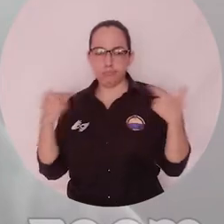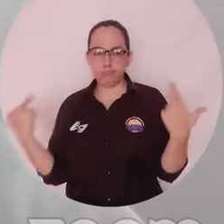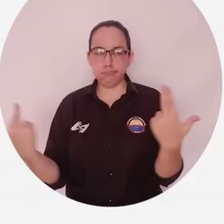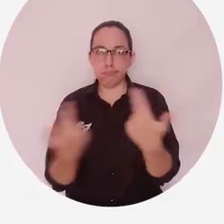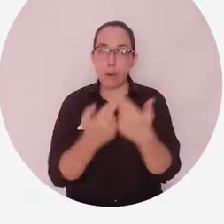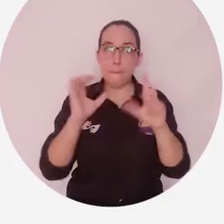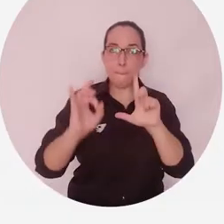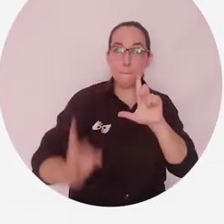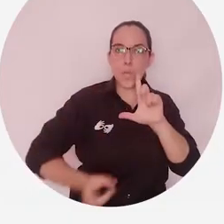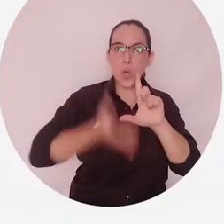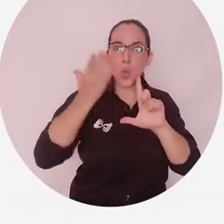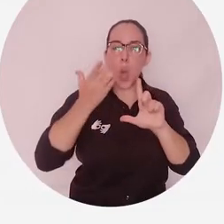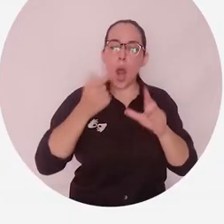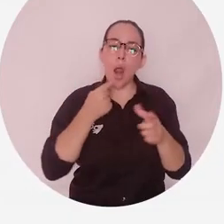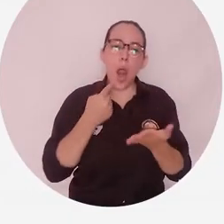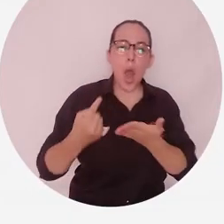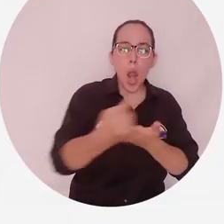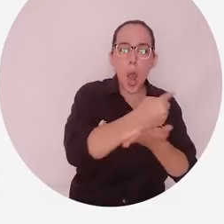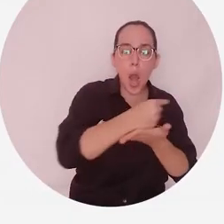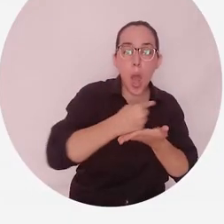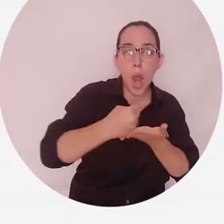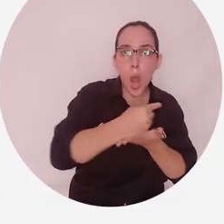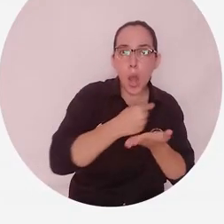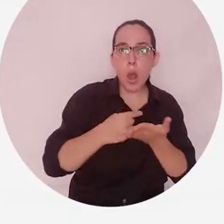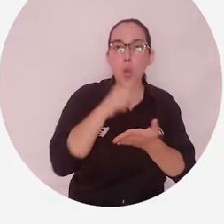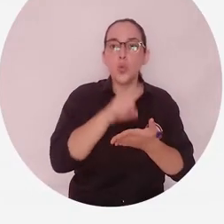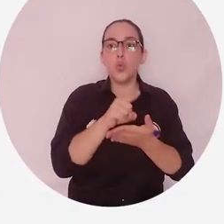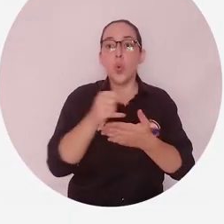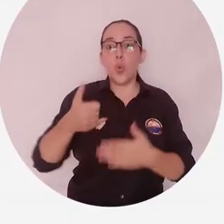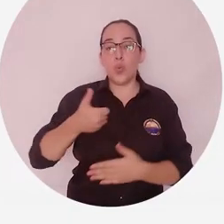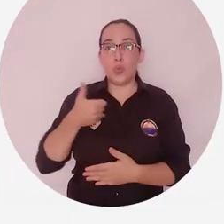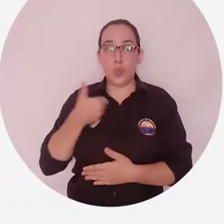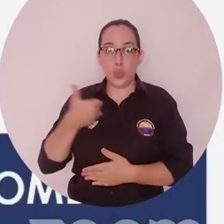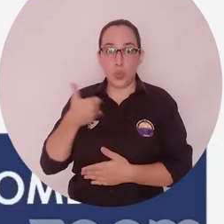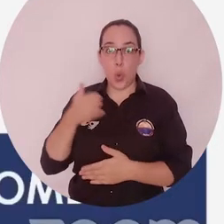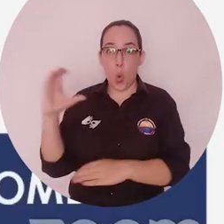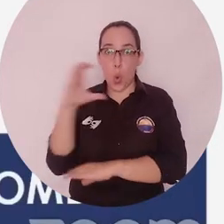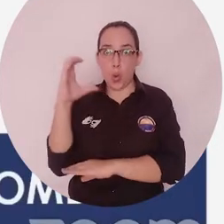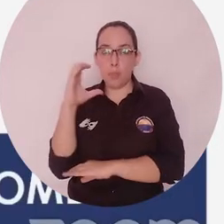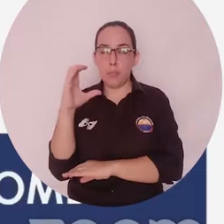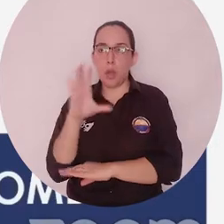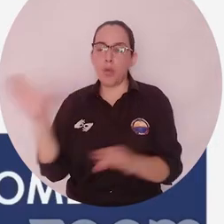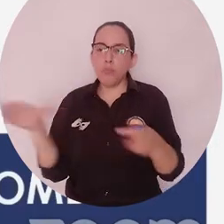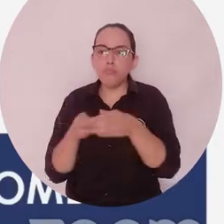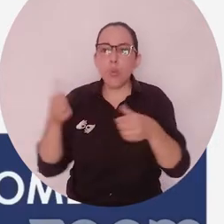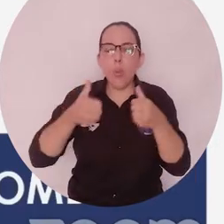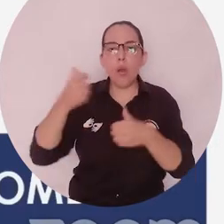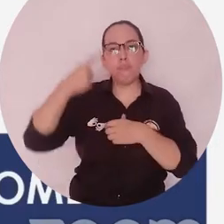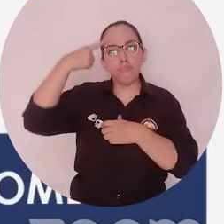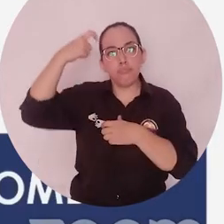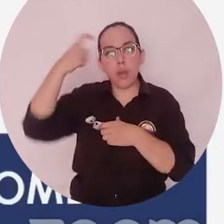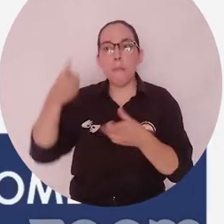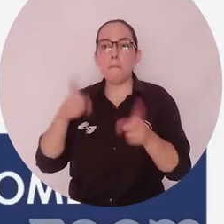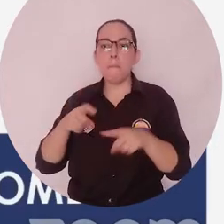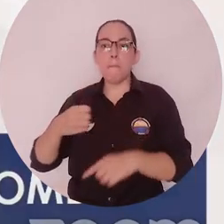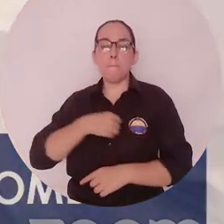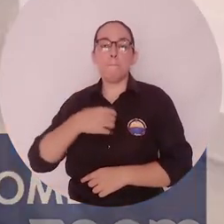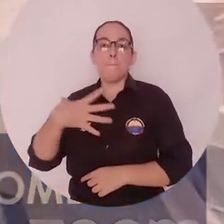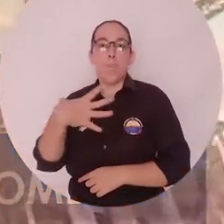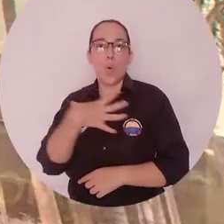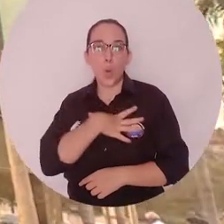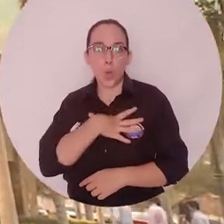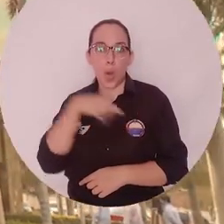conversatorio denominado El Empleo Juvenil en Colombia para abordar los desafíos y las oportunidades en un contexto de crisis.